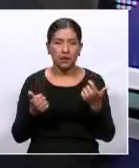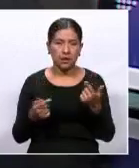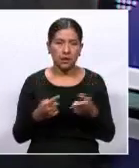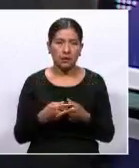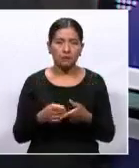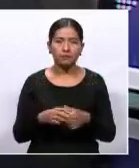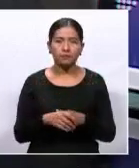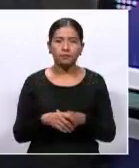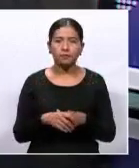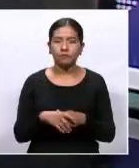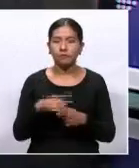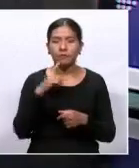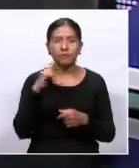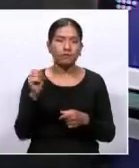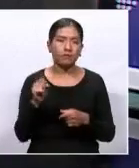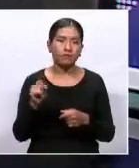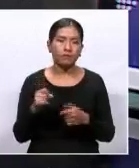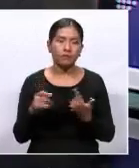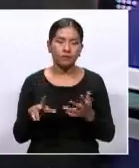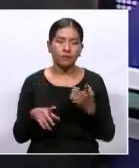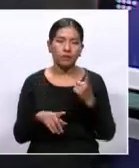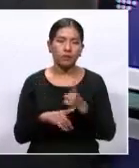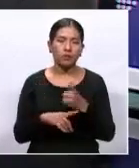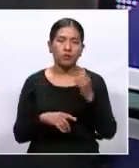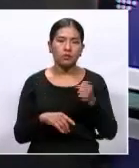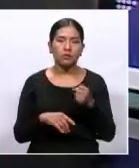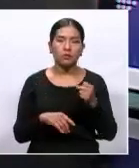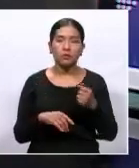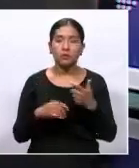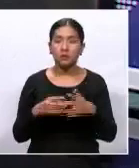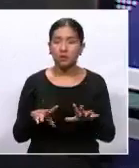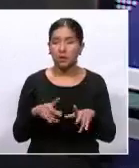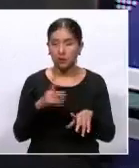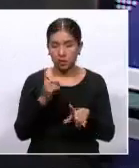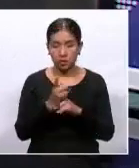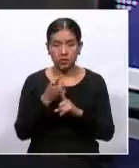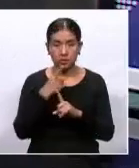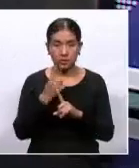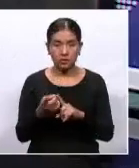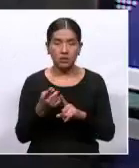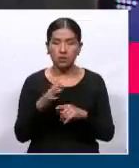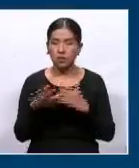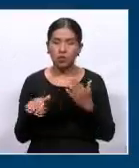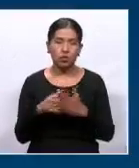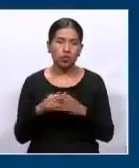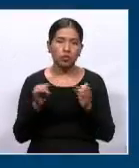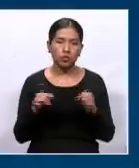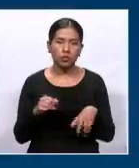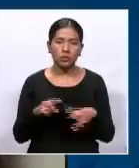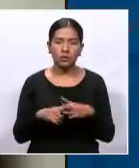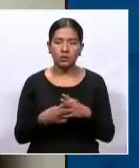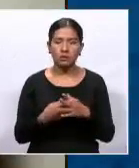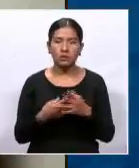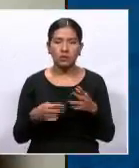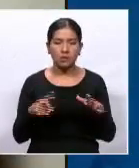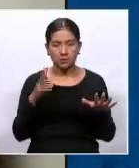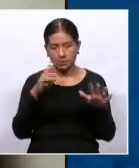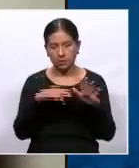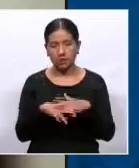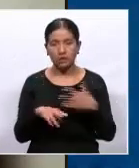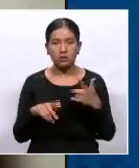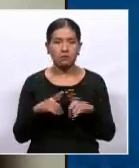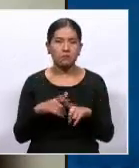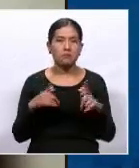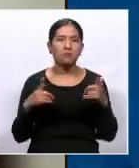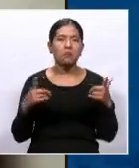Así es, efectivamente Camila. Como decías, podemos empezar desde una visión macro. El